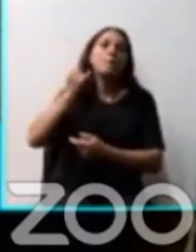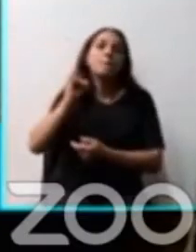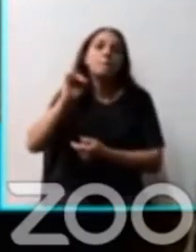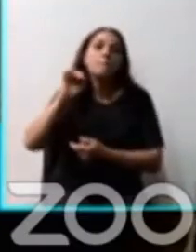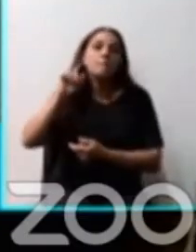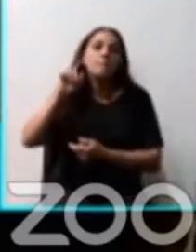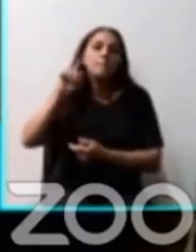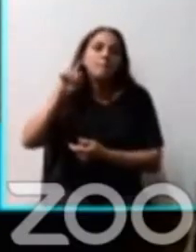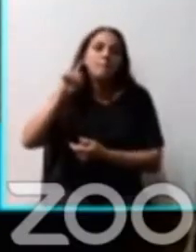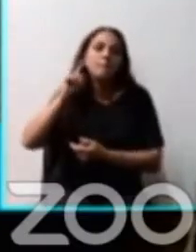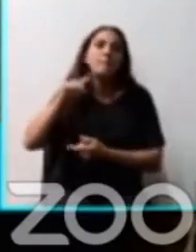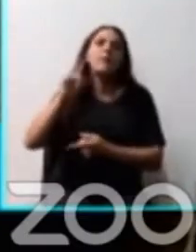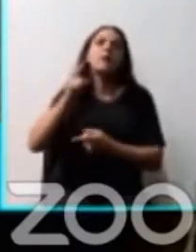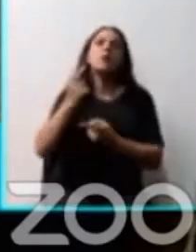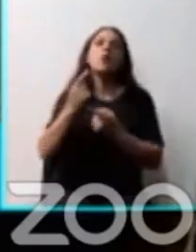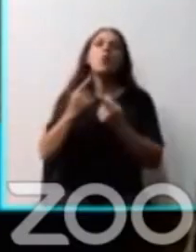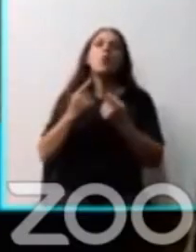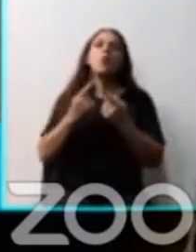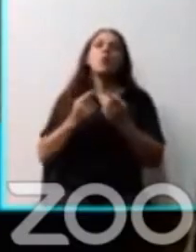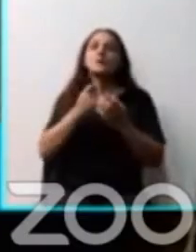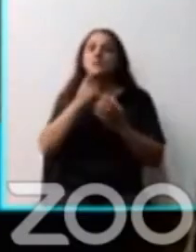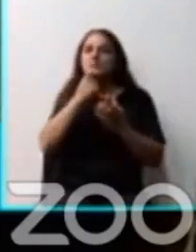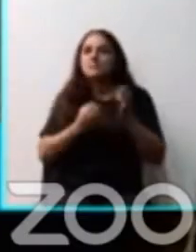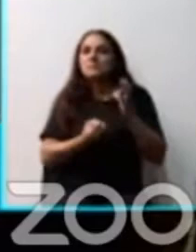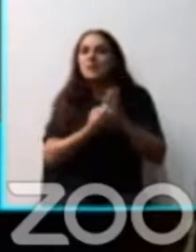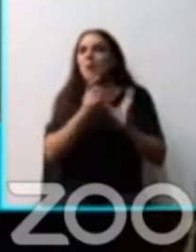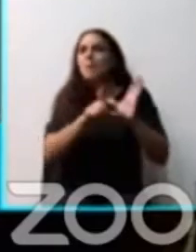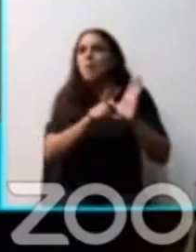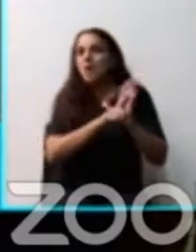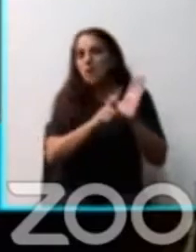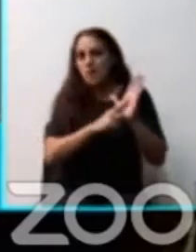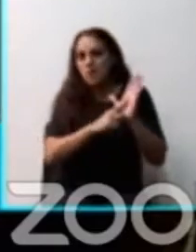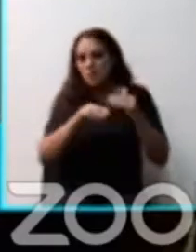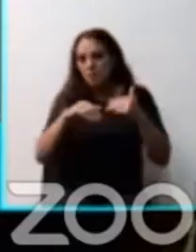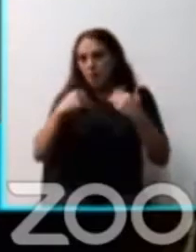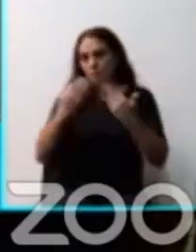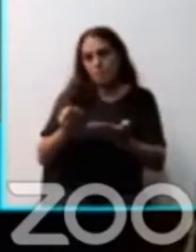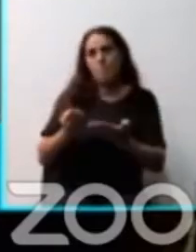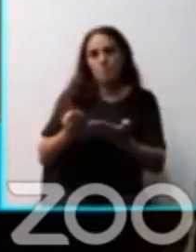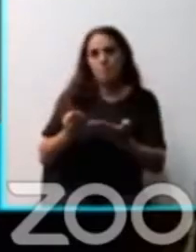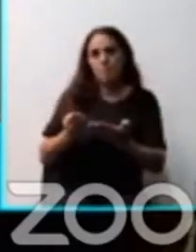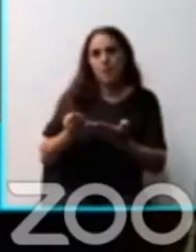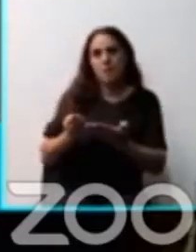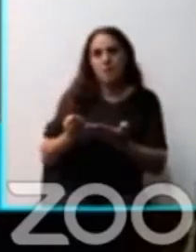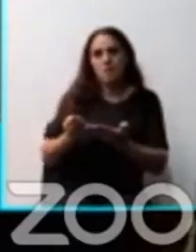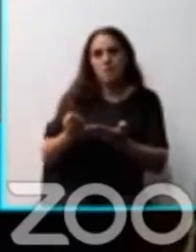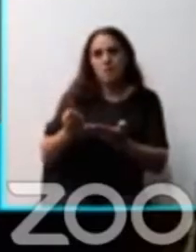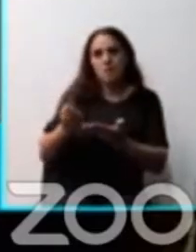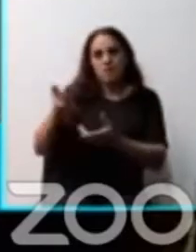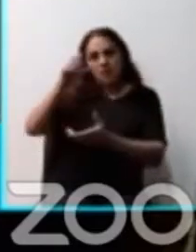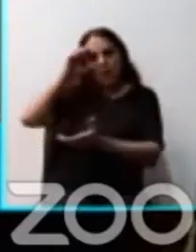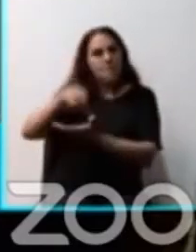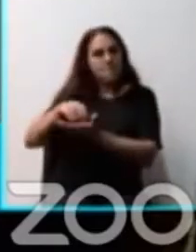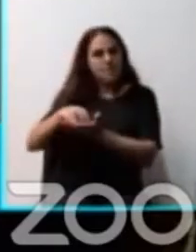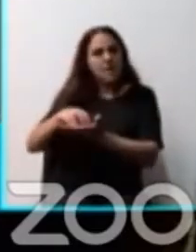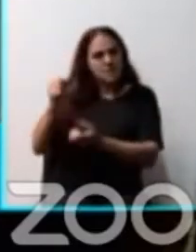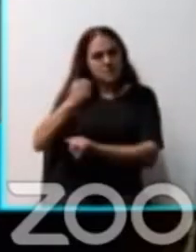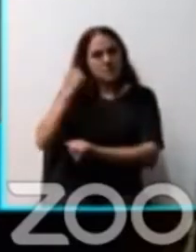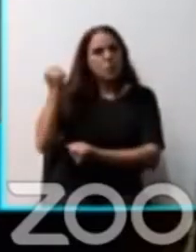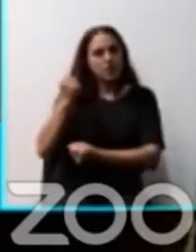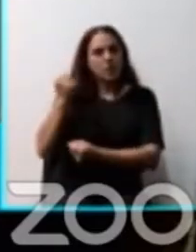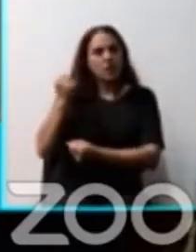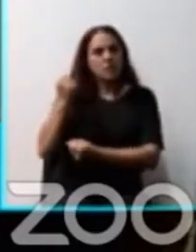de dar leyes que benefician a los que, como estas grandes constructoras,